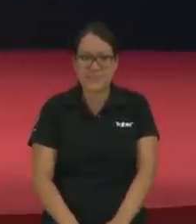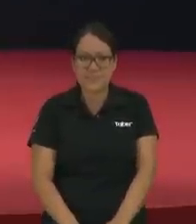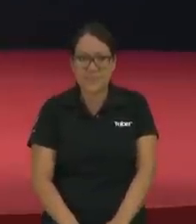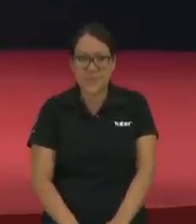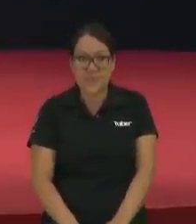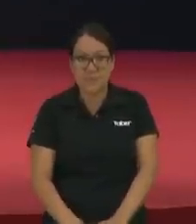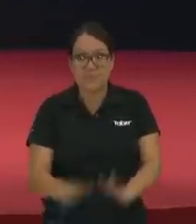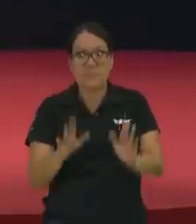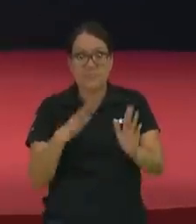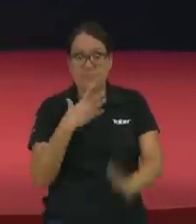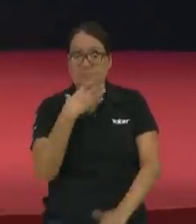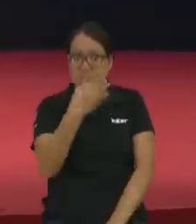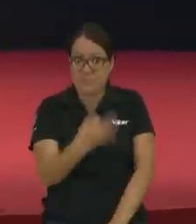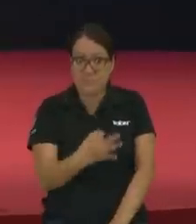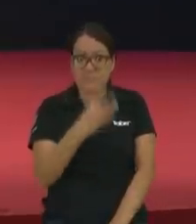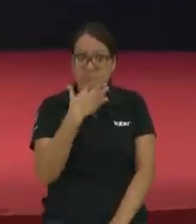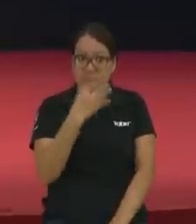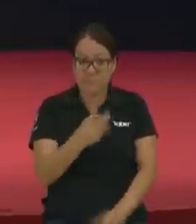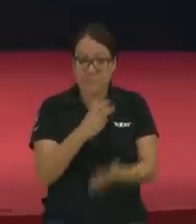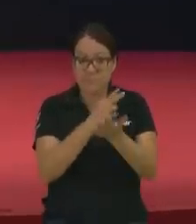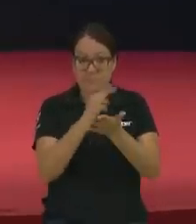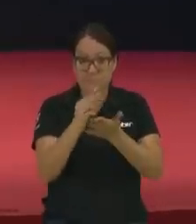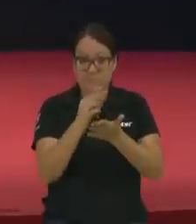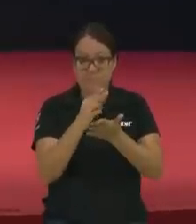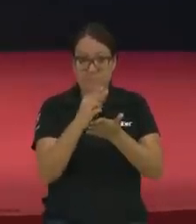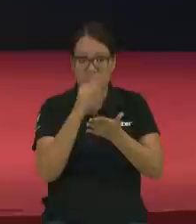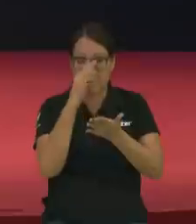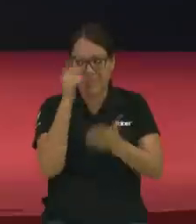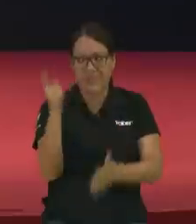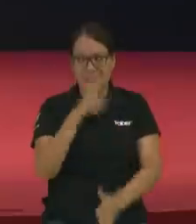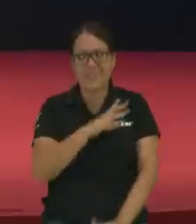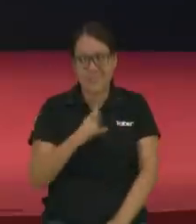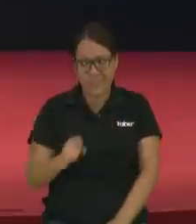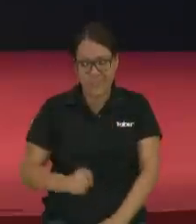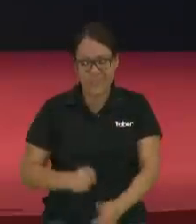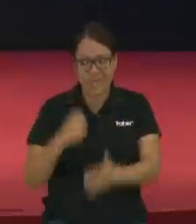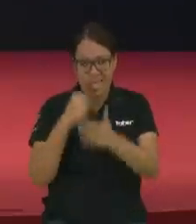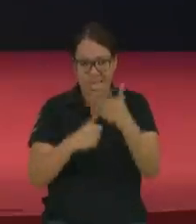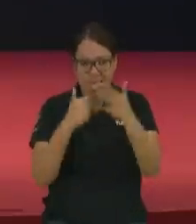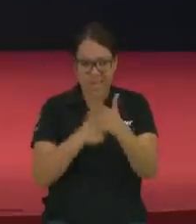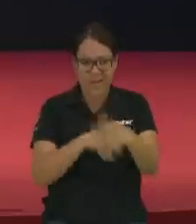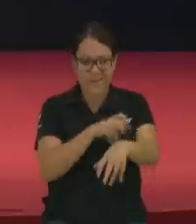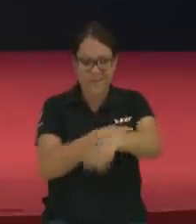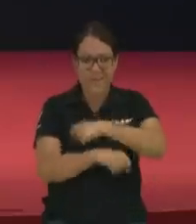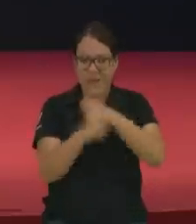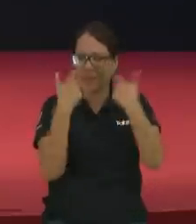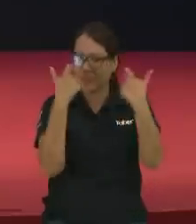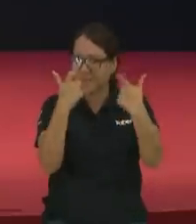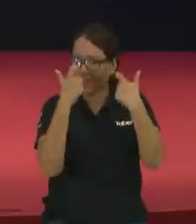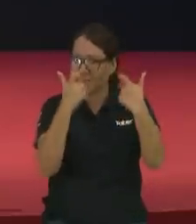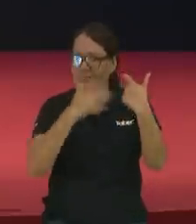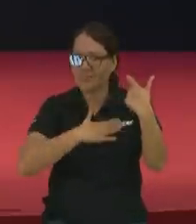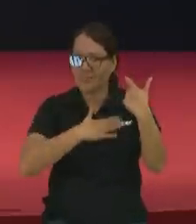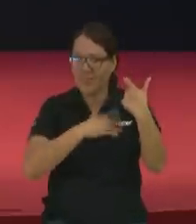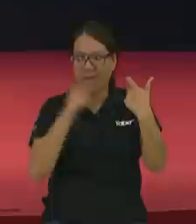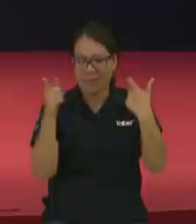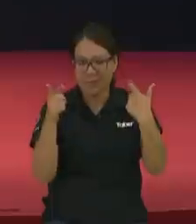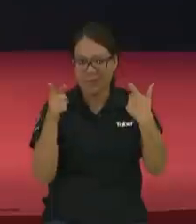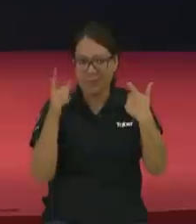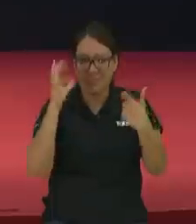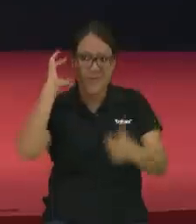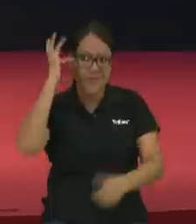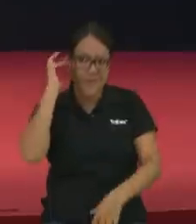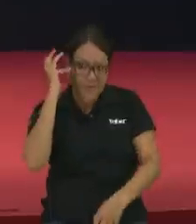hermano no le estoy bromeando salvadoreños esforzados que tienen mucha plata y muchas radios muchas radios